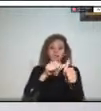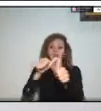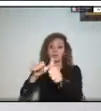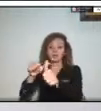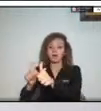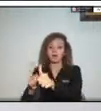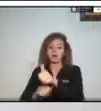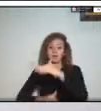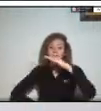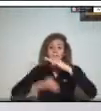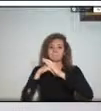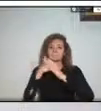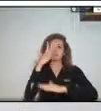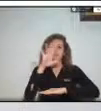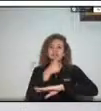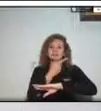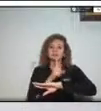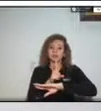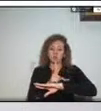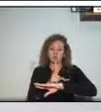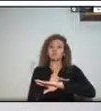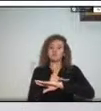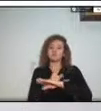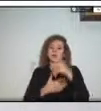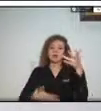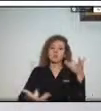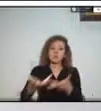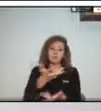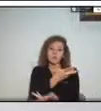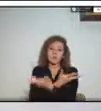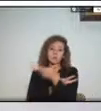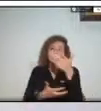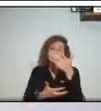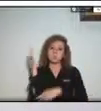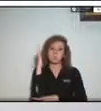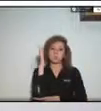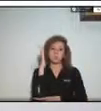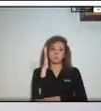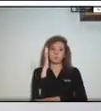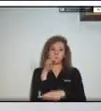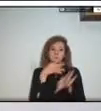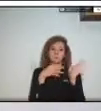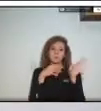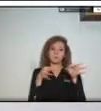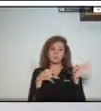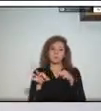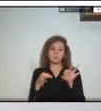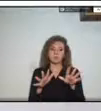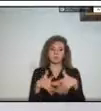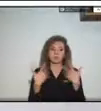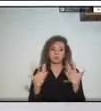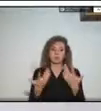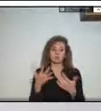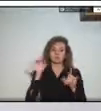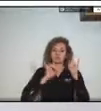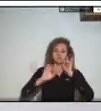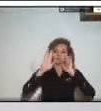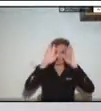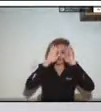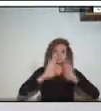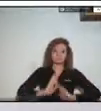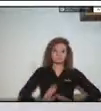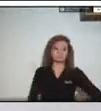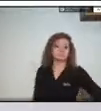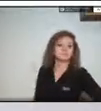cinco minutos para que nos compartan a los demás panelistas y a las personas que nos están escuchando y nos están viendo en qué